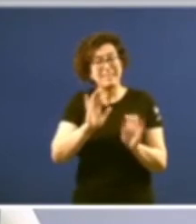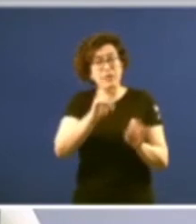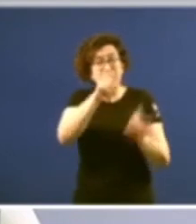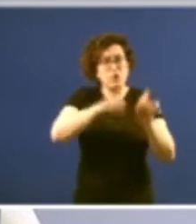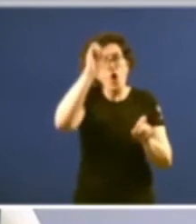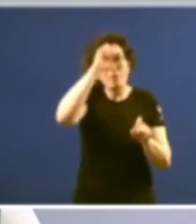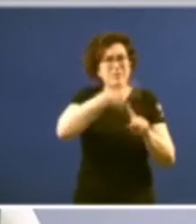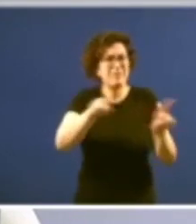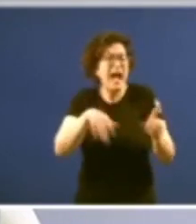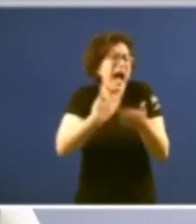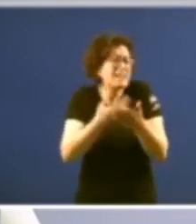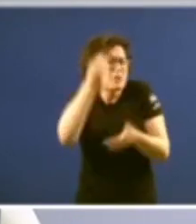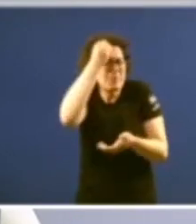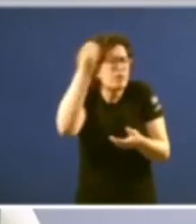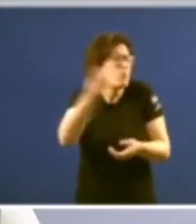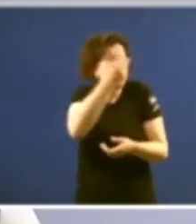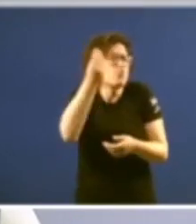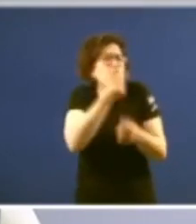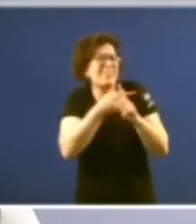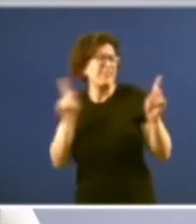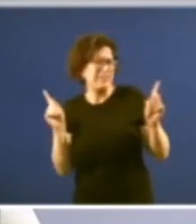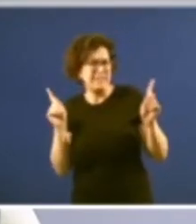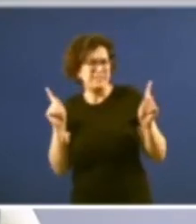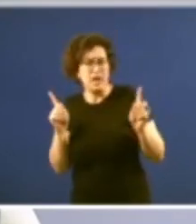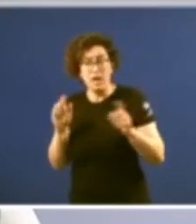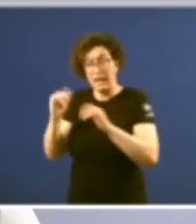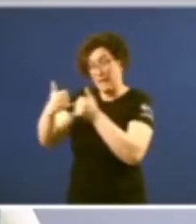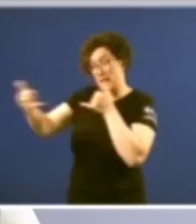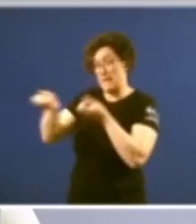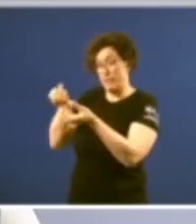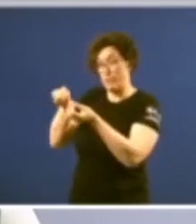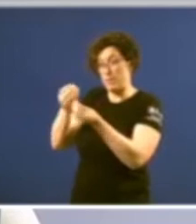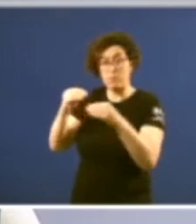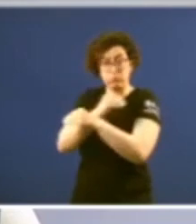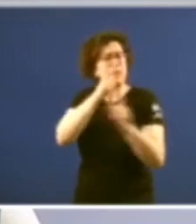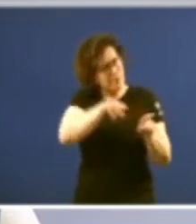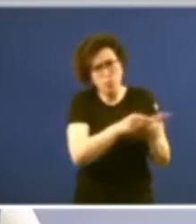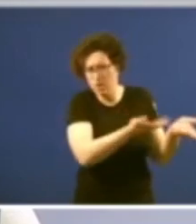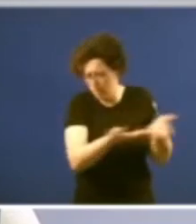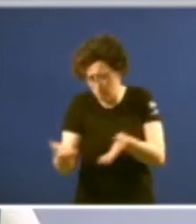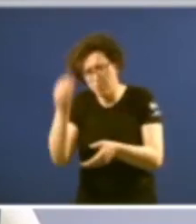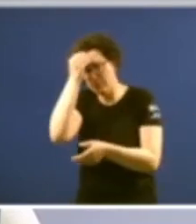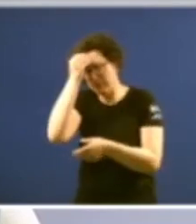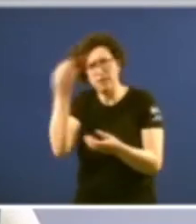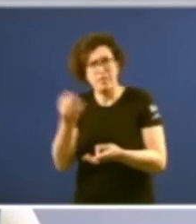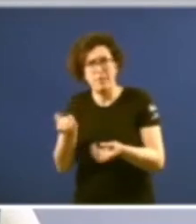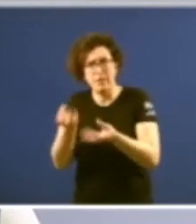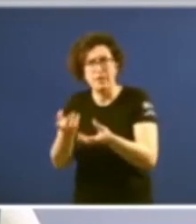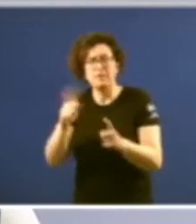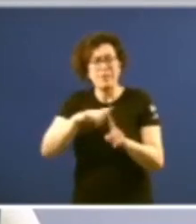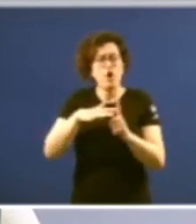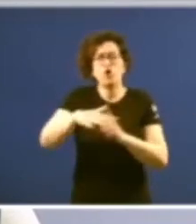incluso que pensa de forma moi diferente da propia linea informativa do nonso periódico temos a obriga de dar contexto